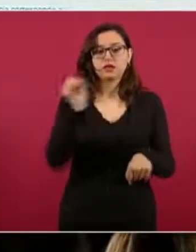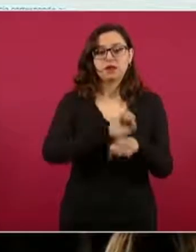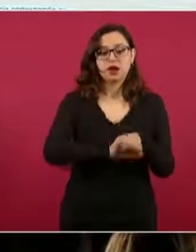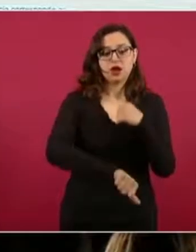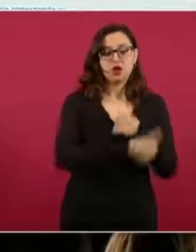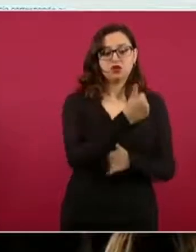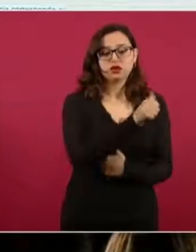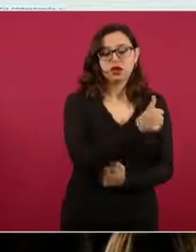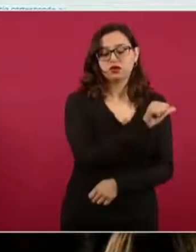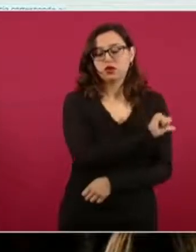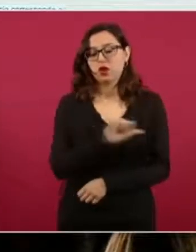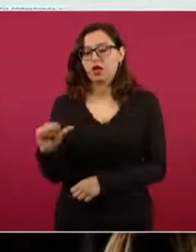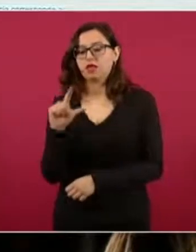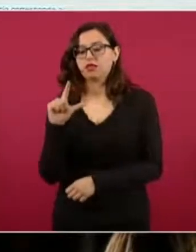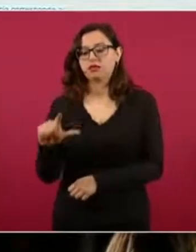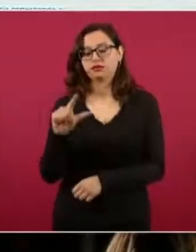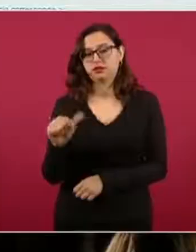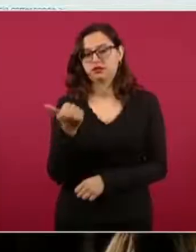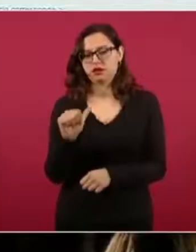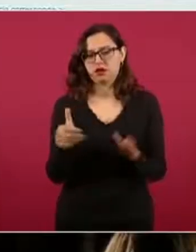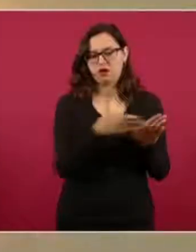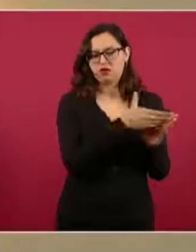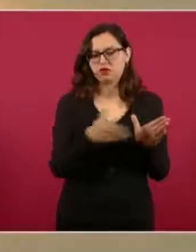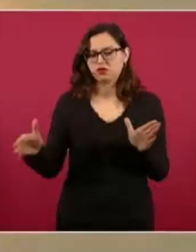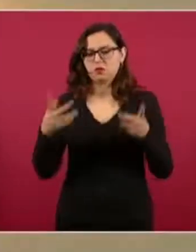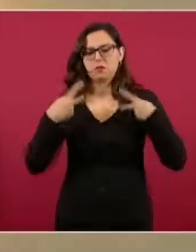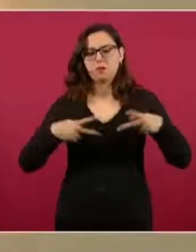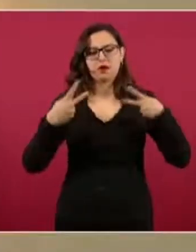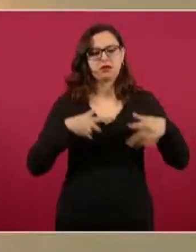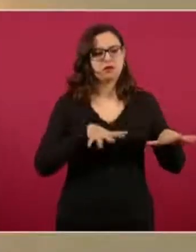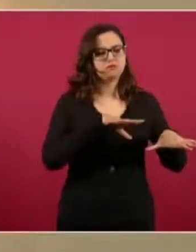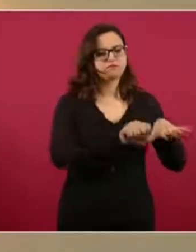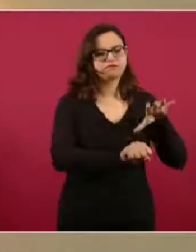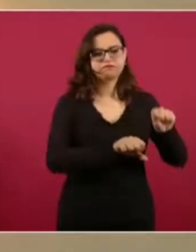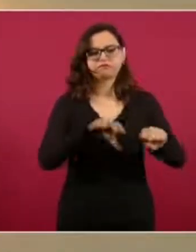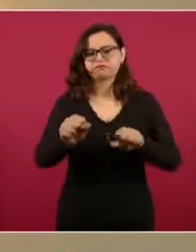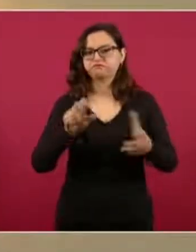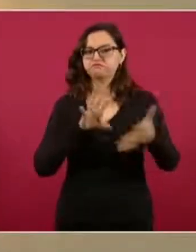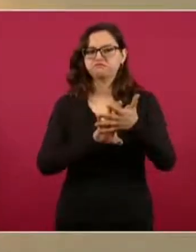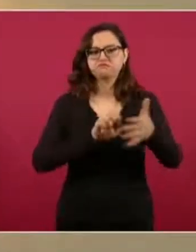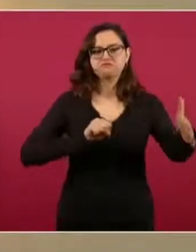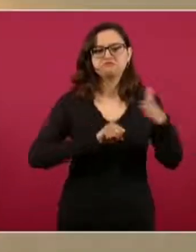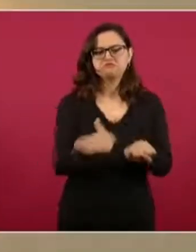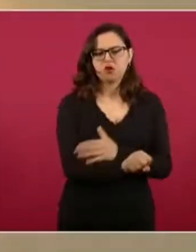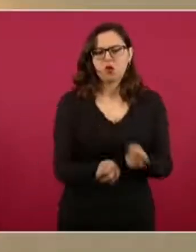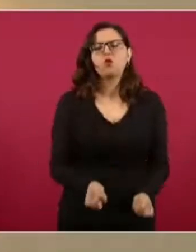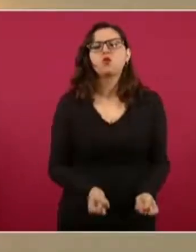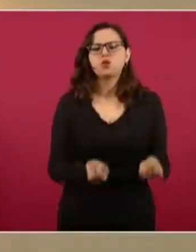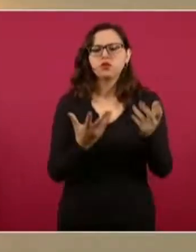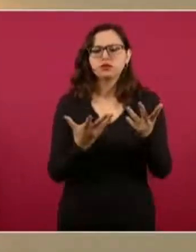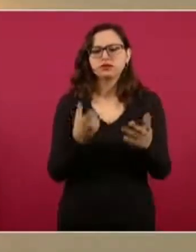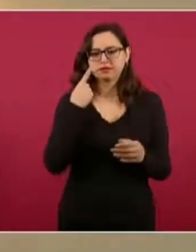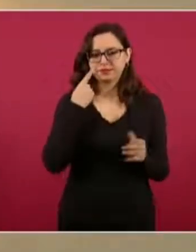al 17 de agosto. Vamos a iniciar estos informes presentando este dato.